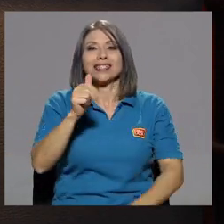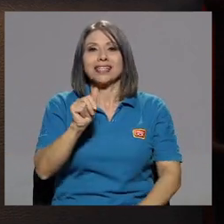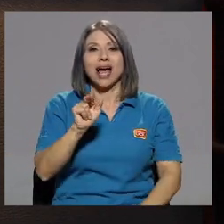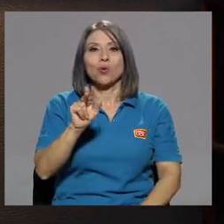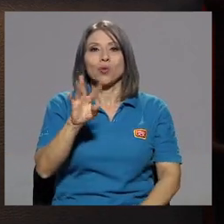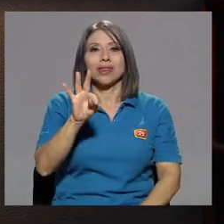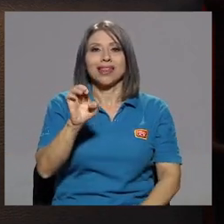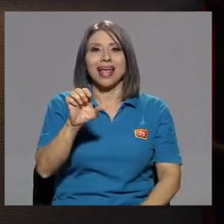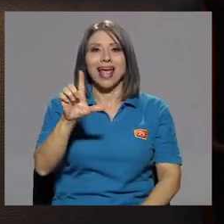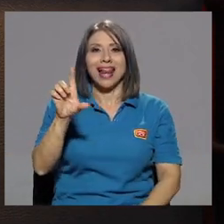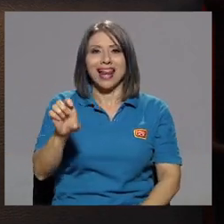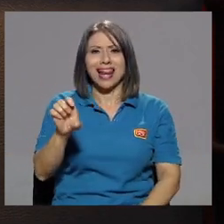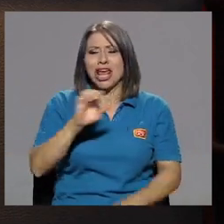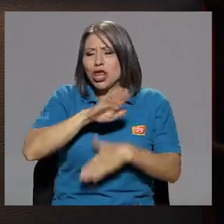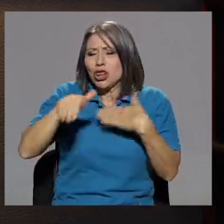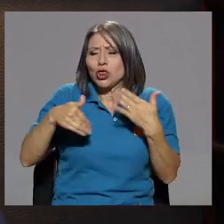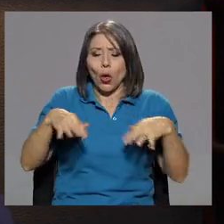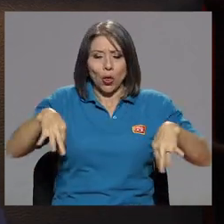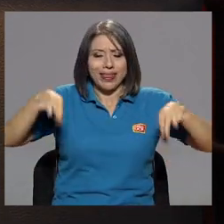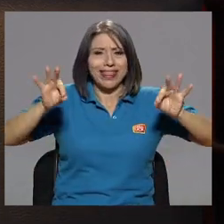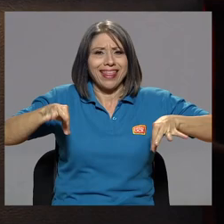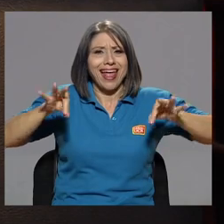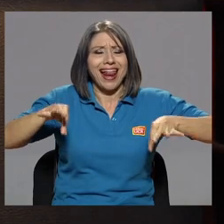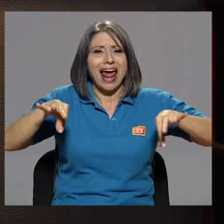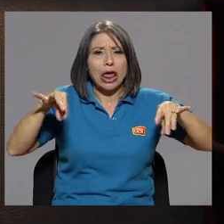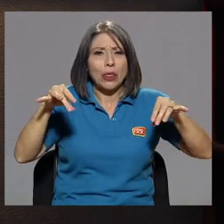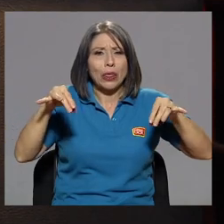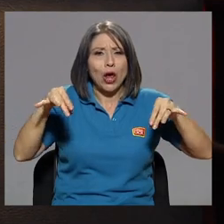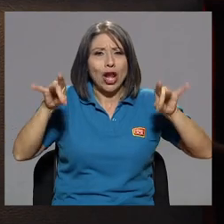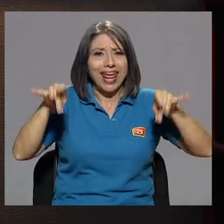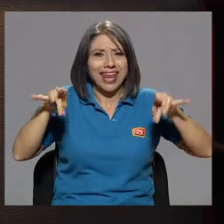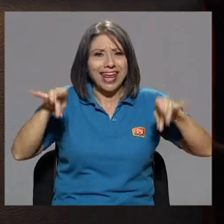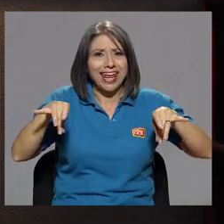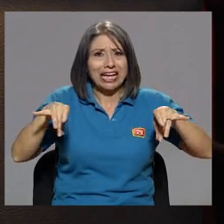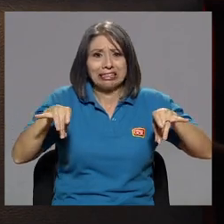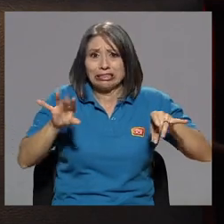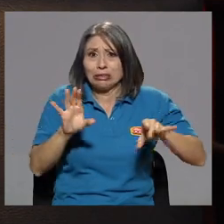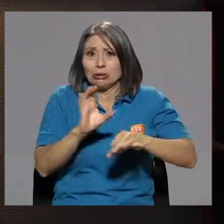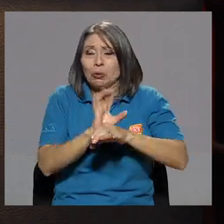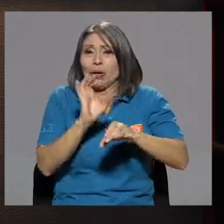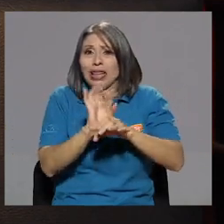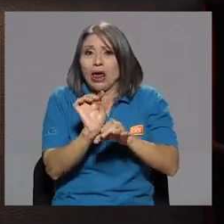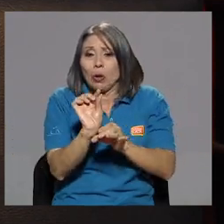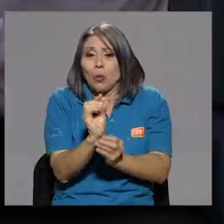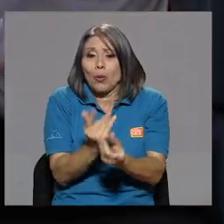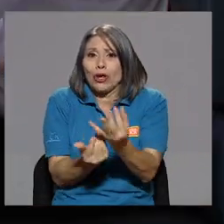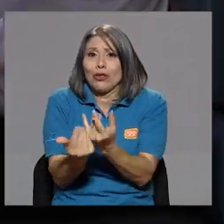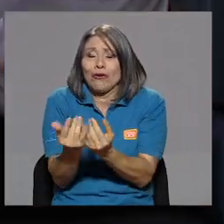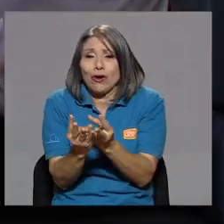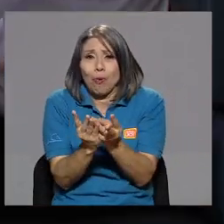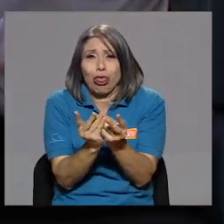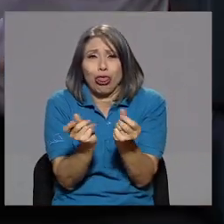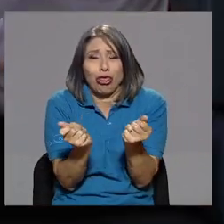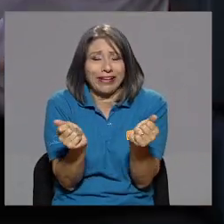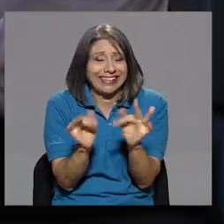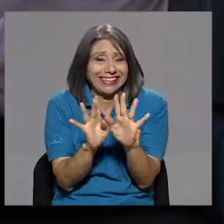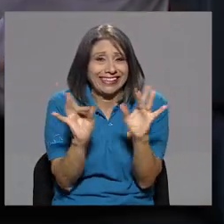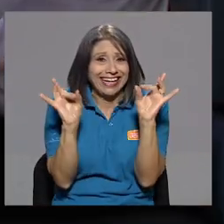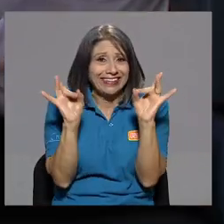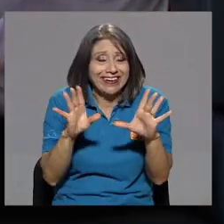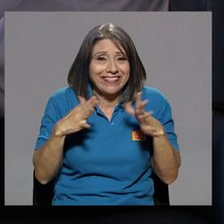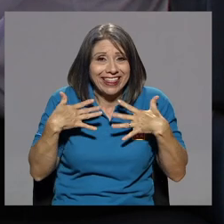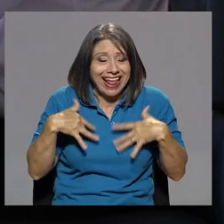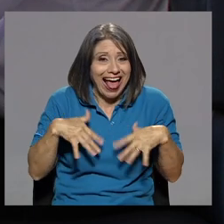de violén todo. Que Dios guarde un poquitito de fuego en el violén. ¿Por qué si así? Era